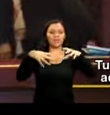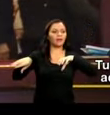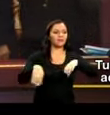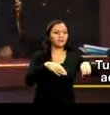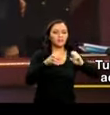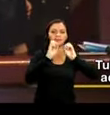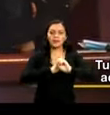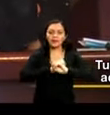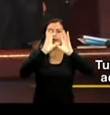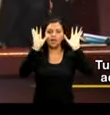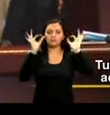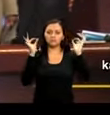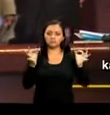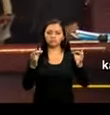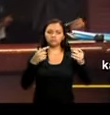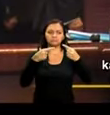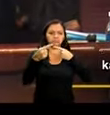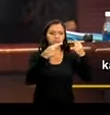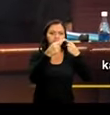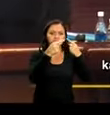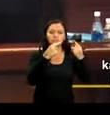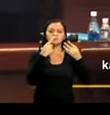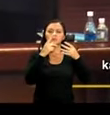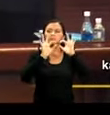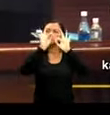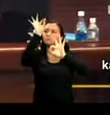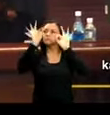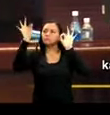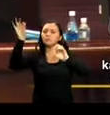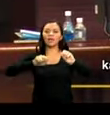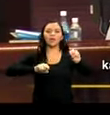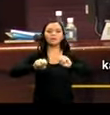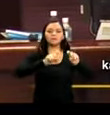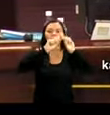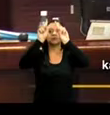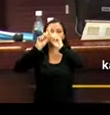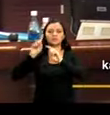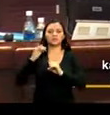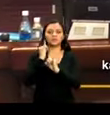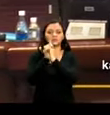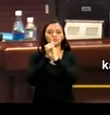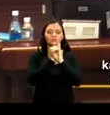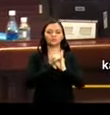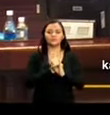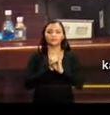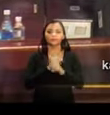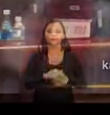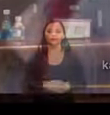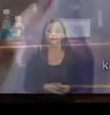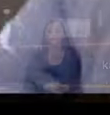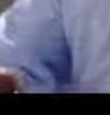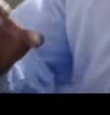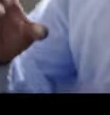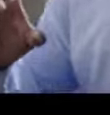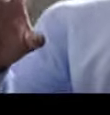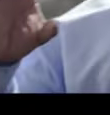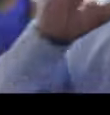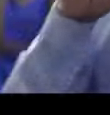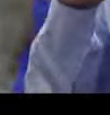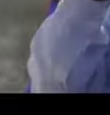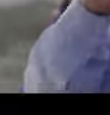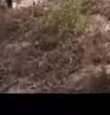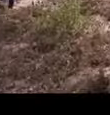actividad y dar seguimiento al nivel de cumplimiento de los indicadores de gestión en distintas entidades del Estado. La Asamblea